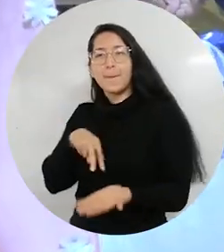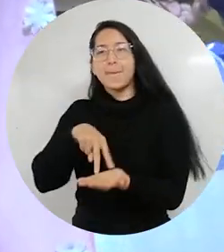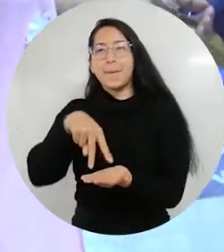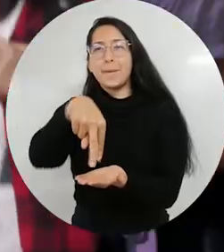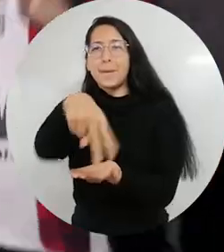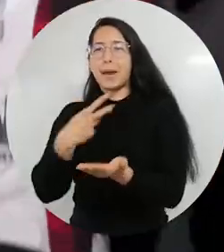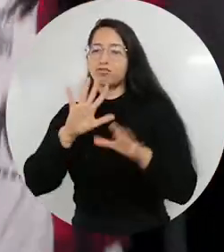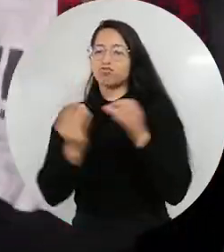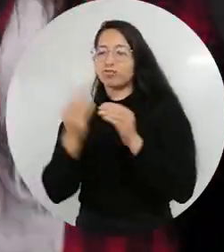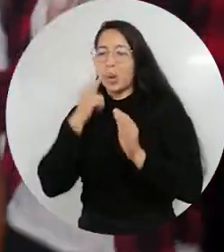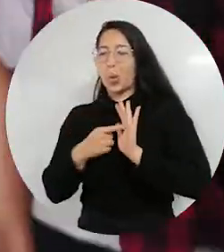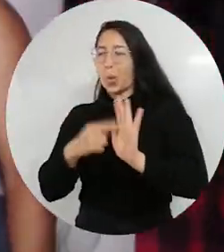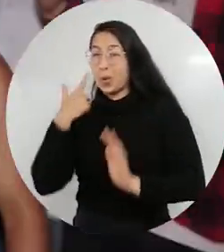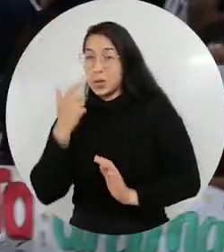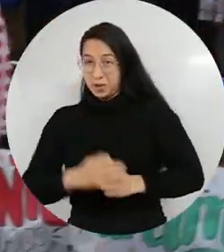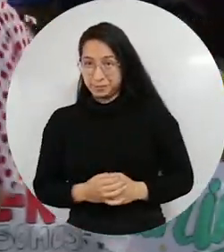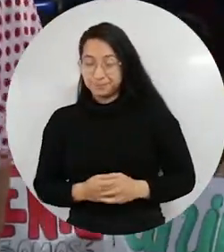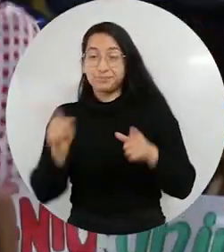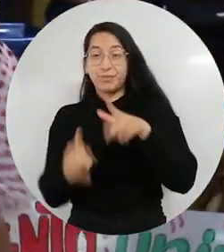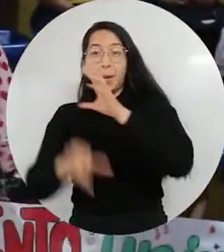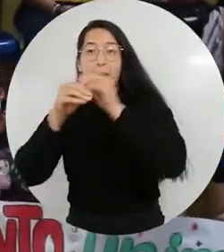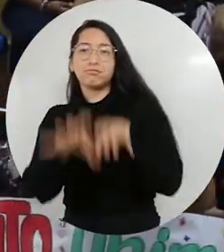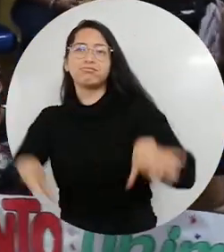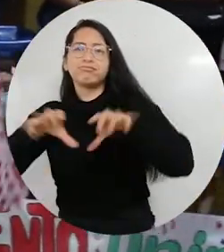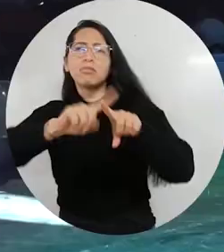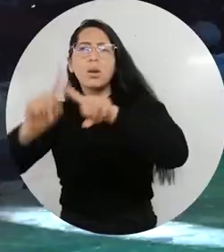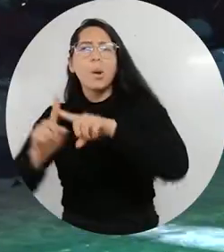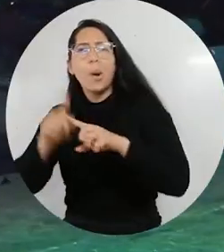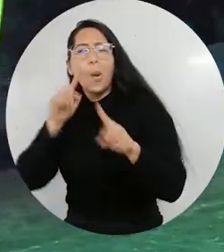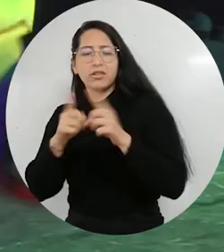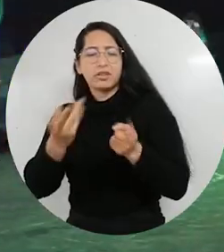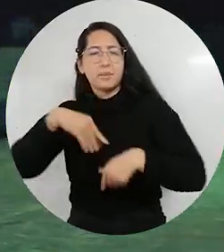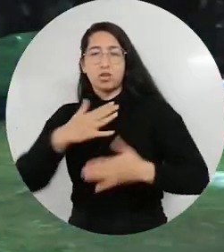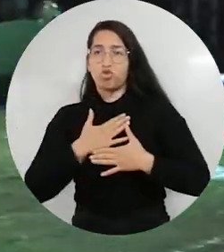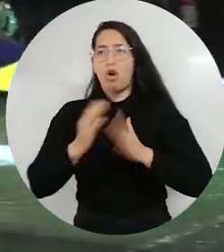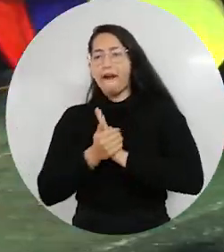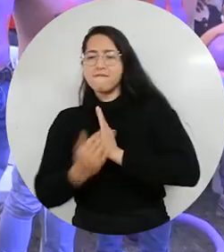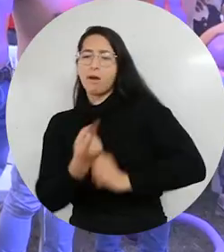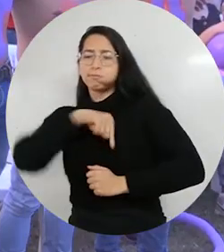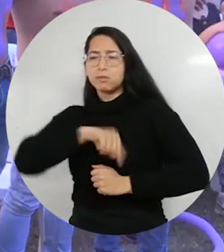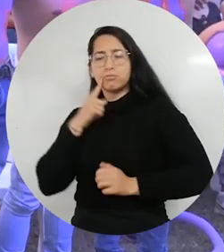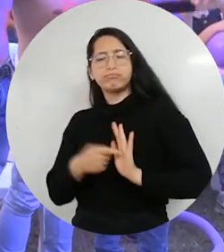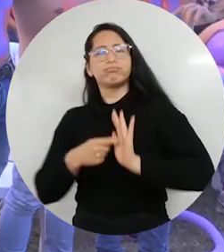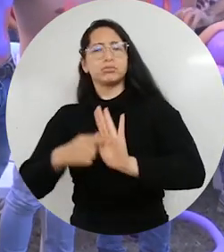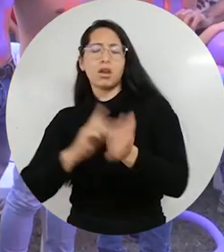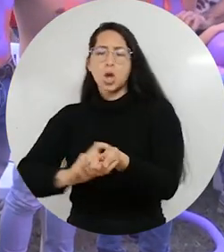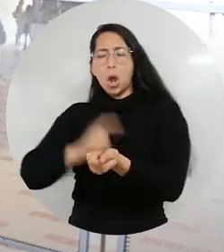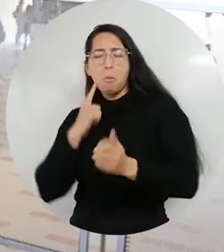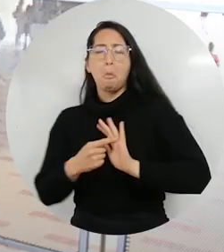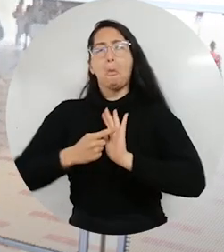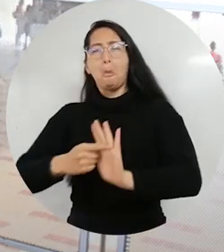poblaciones vulnerables. Otros encontraron en las creativas actividades la oportunidad para mostrar su esencia y darle libertad a su